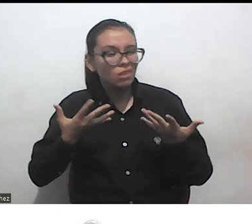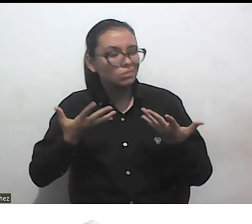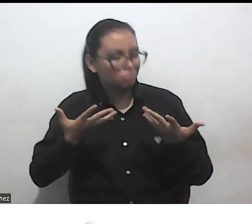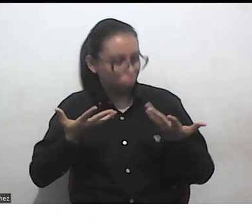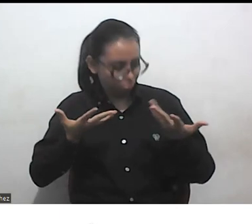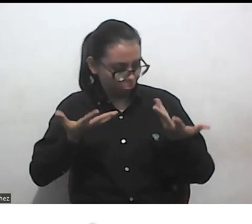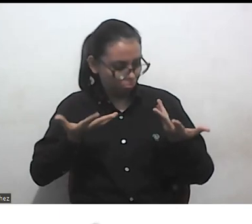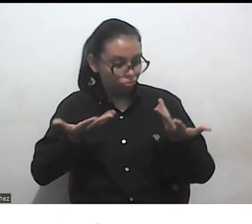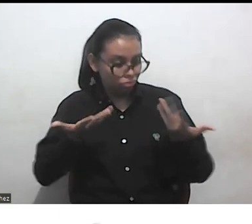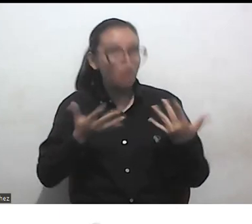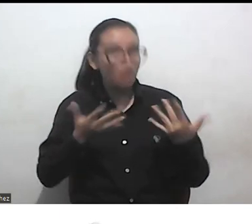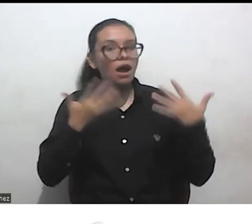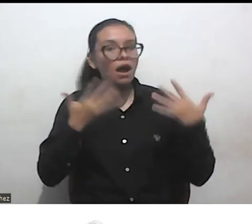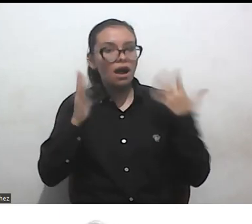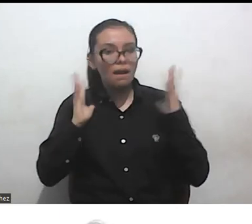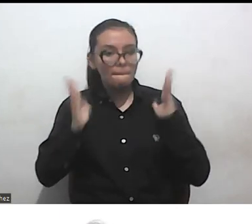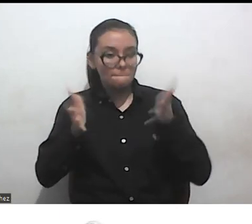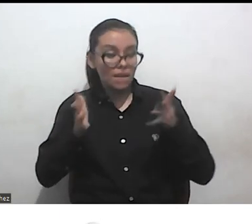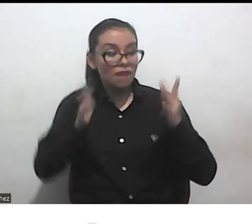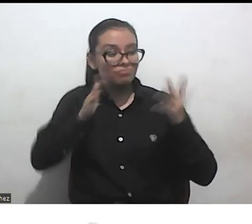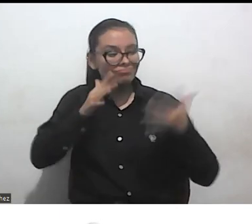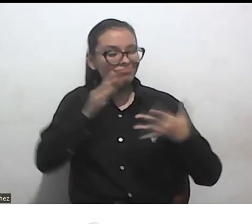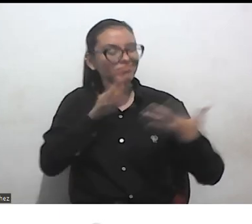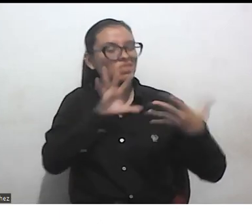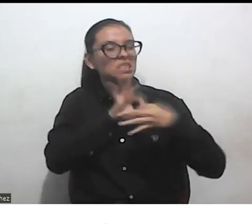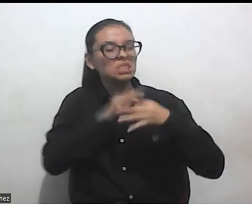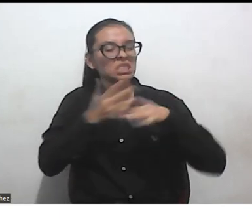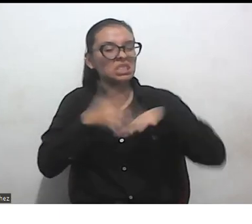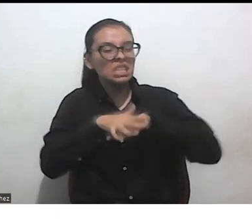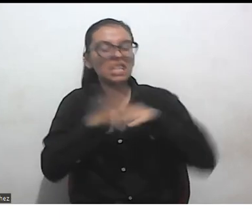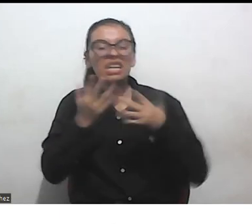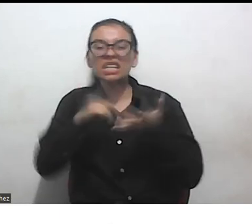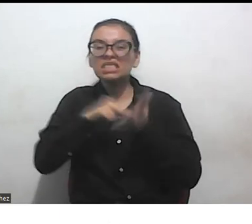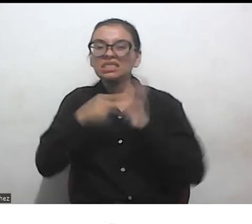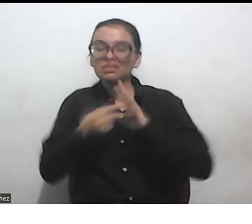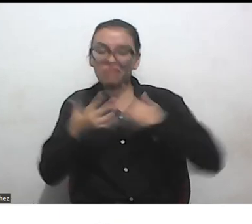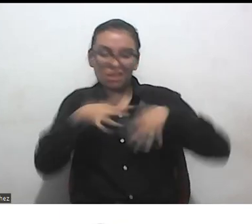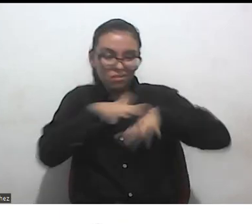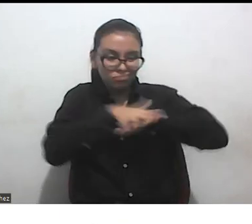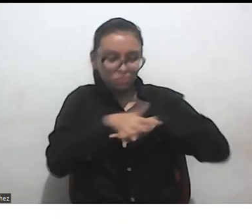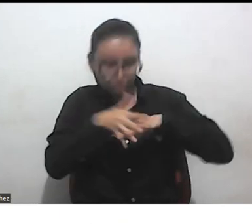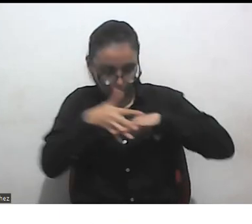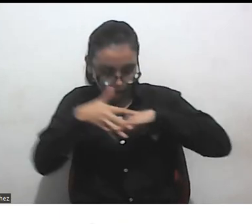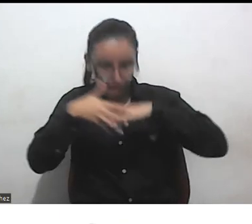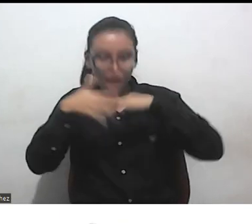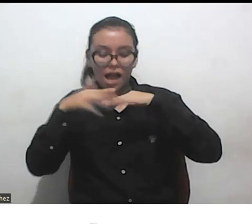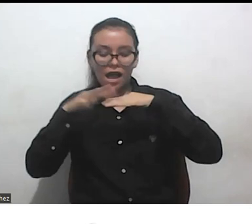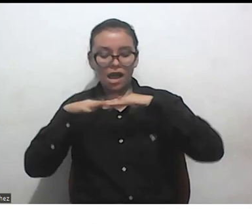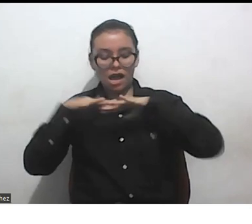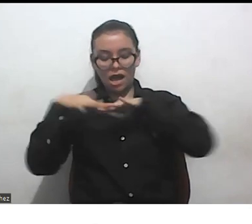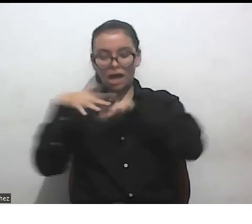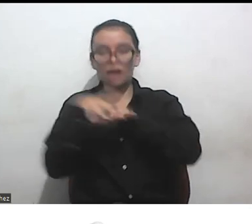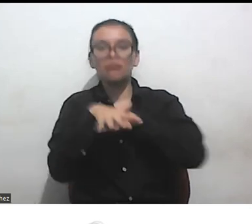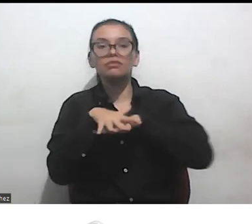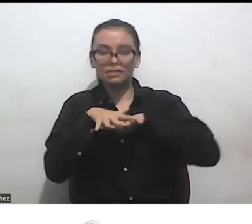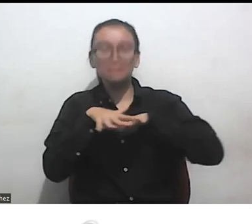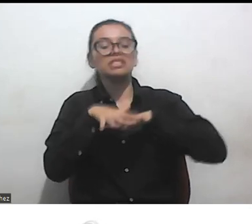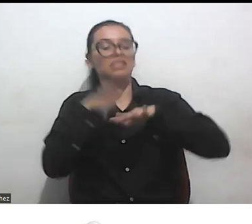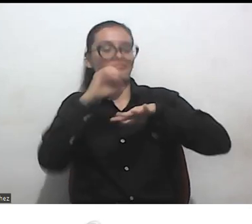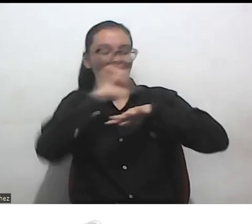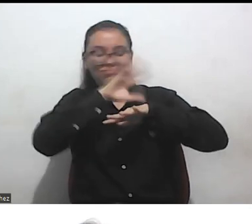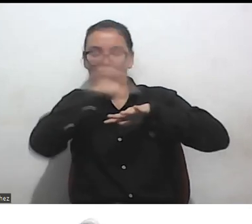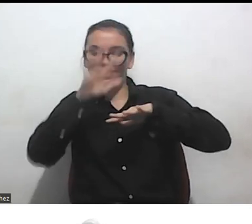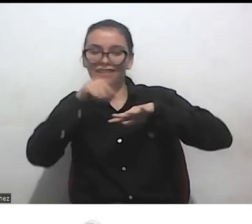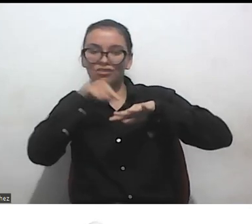de la cual habla la fusión, es allí donde podemos conversar con respecto a diferentes